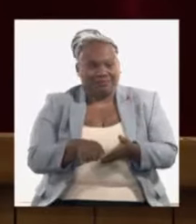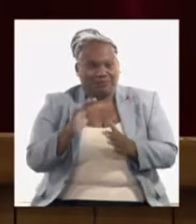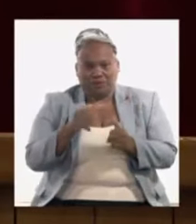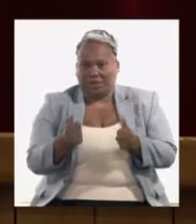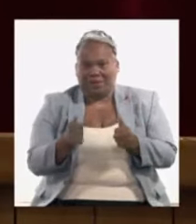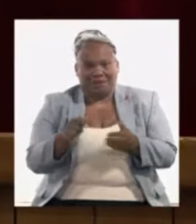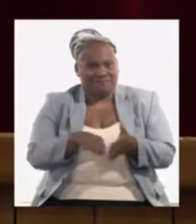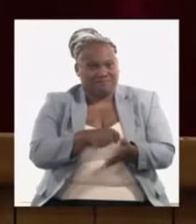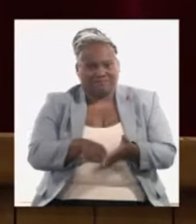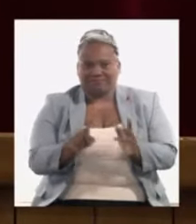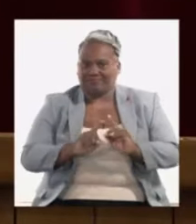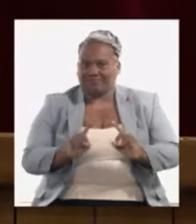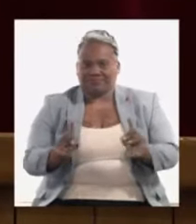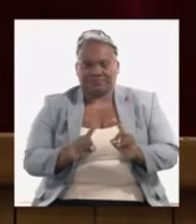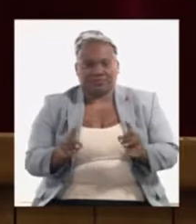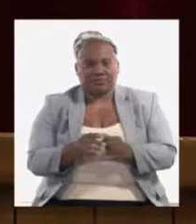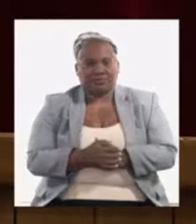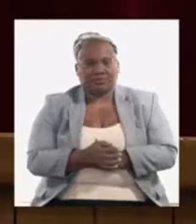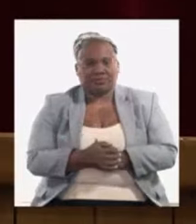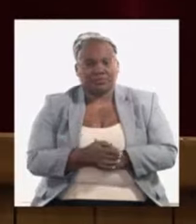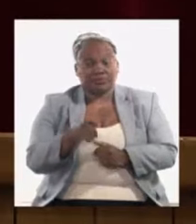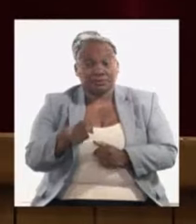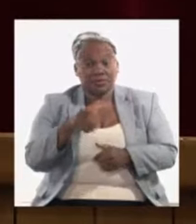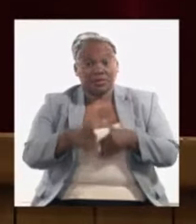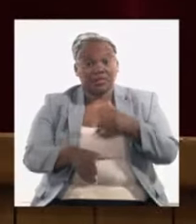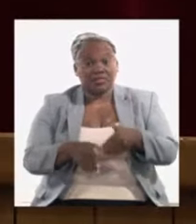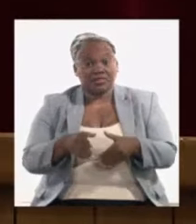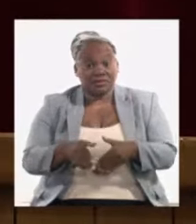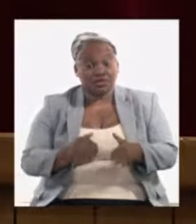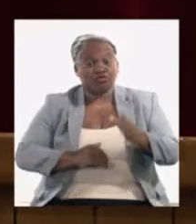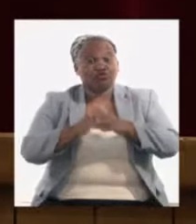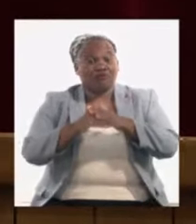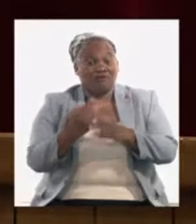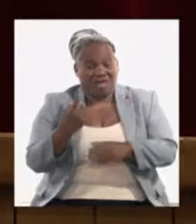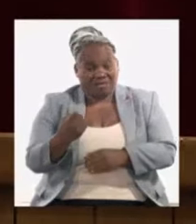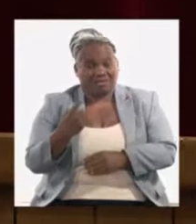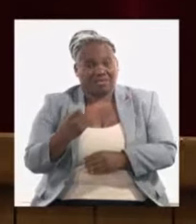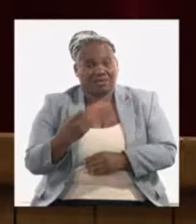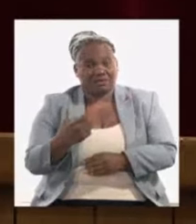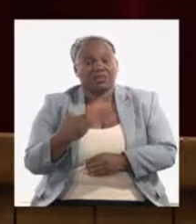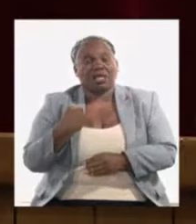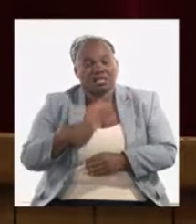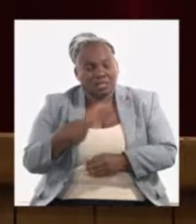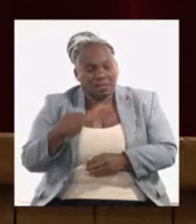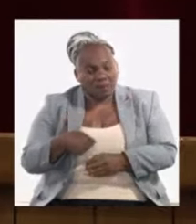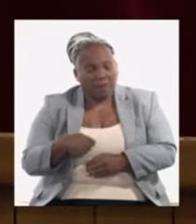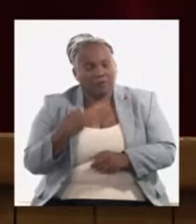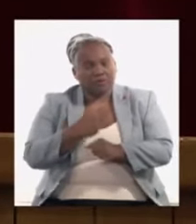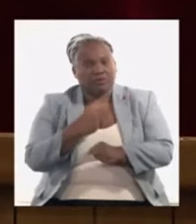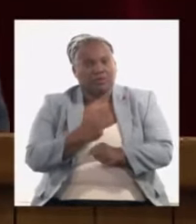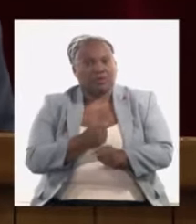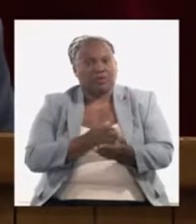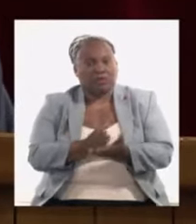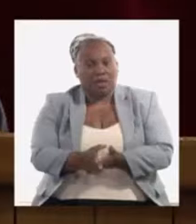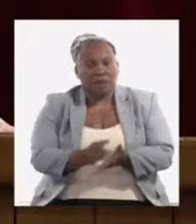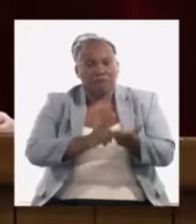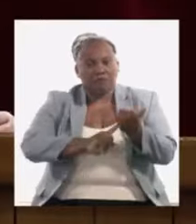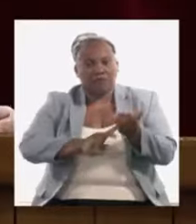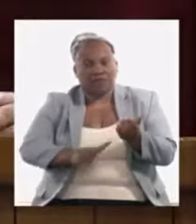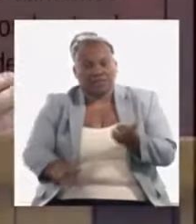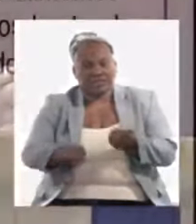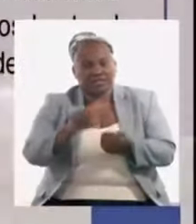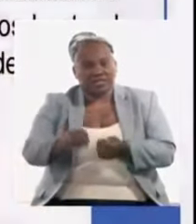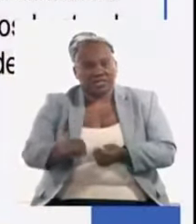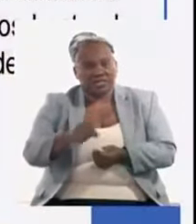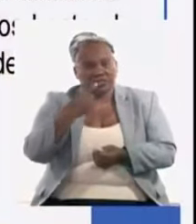en el plan y hay una participación insuficiente y tenemos que seguir trabajando con las provincias bueno esto se vio también